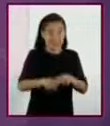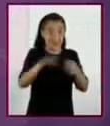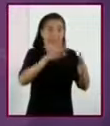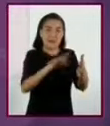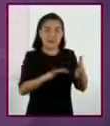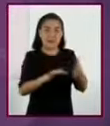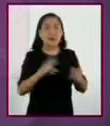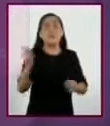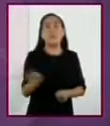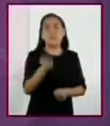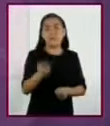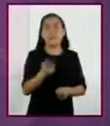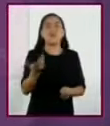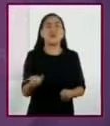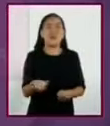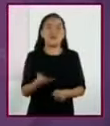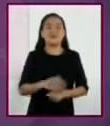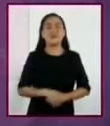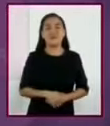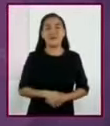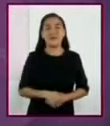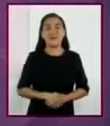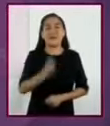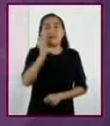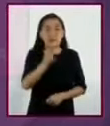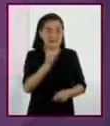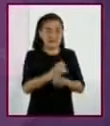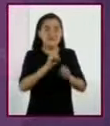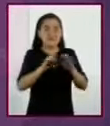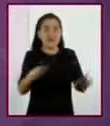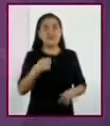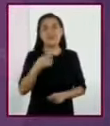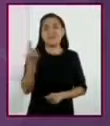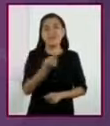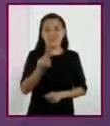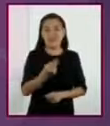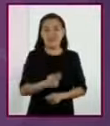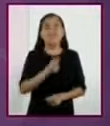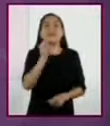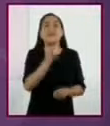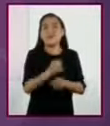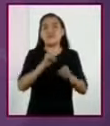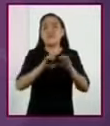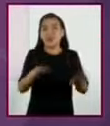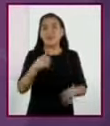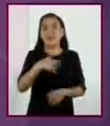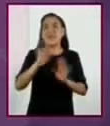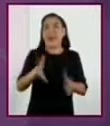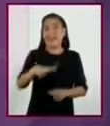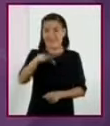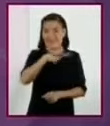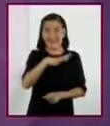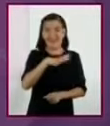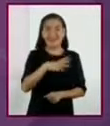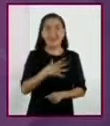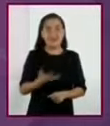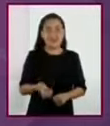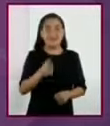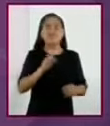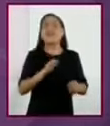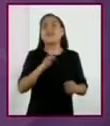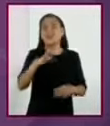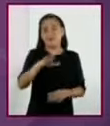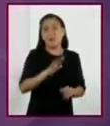incluir preguntas como ¿Qué información necesito? ¿Qué información tengo? ¿Qué tan fácil es